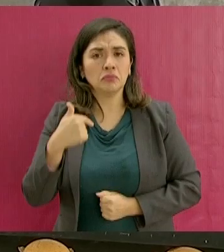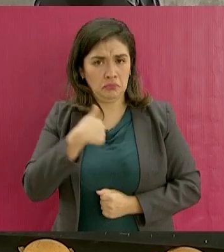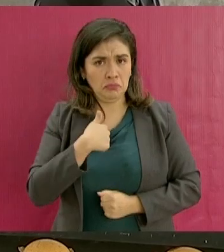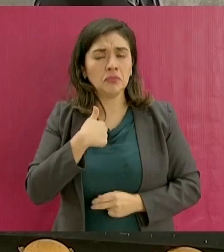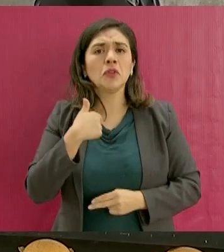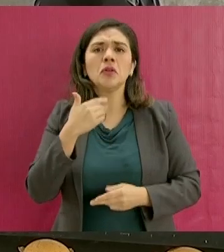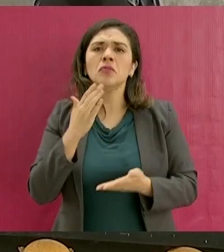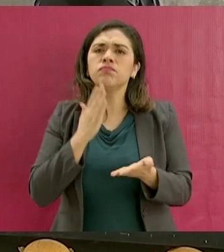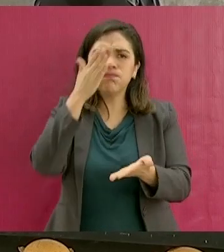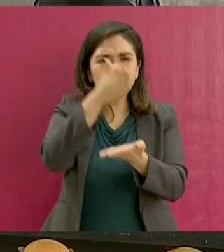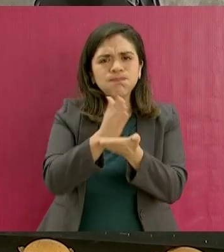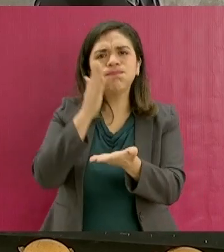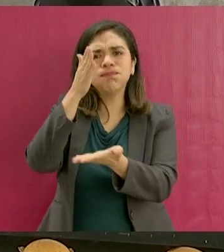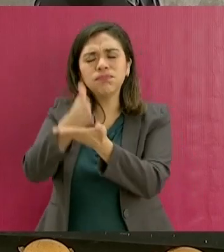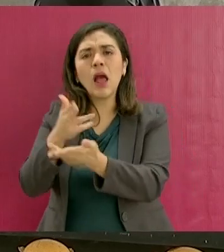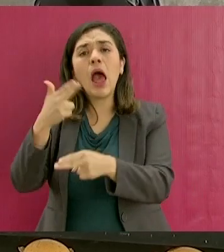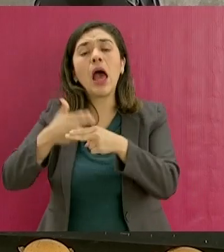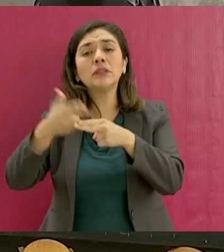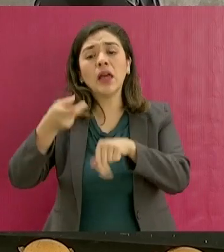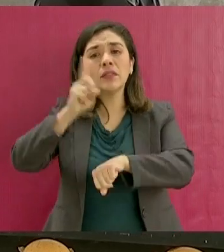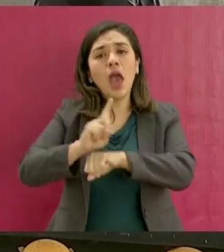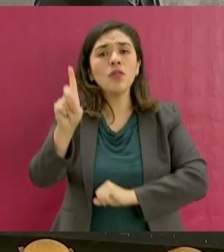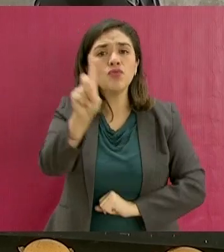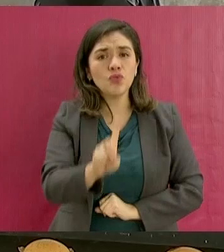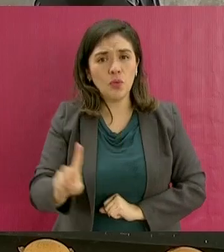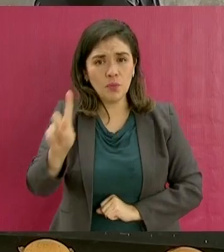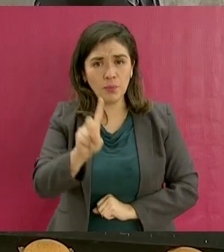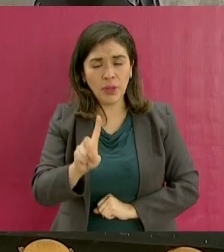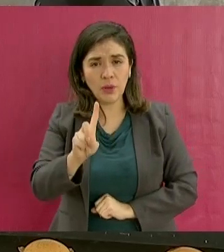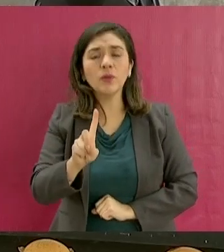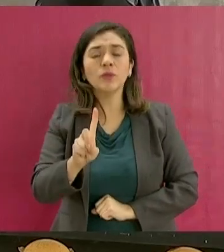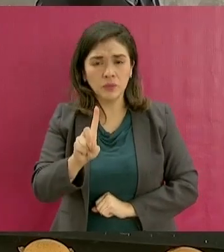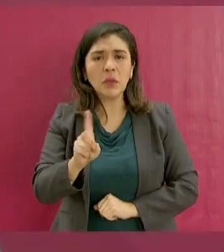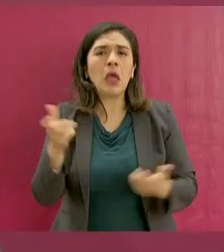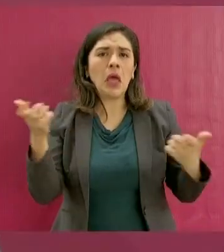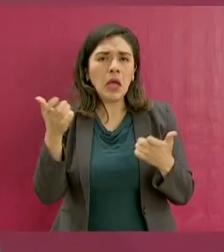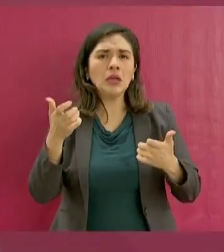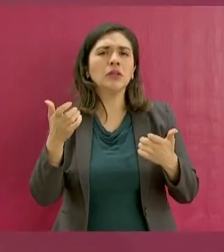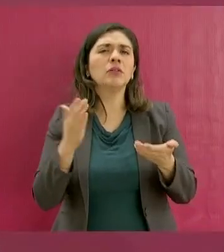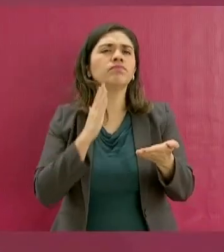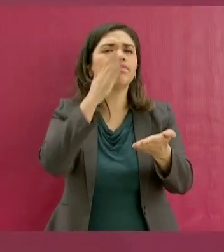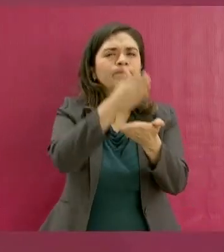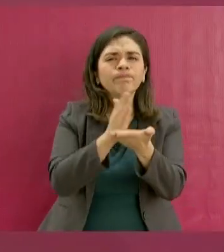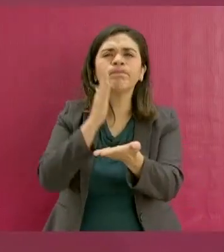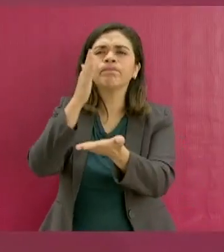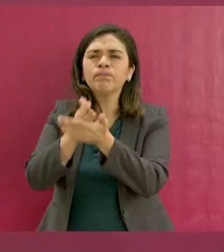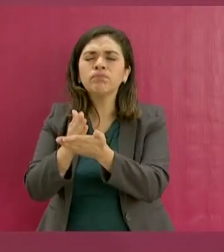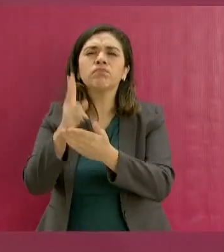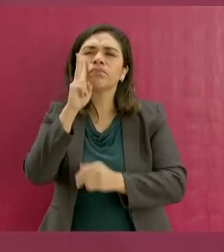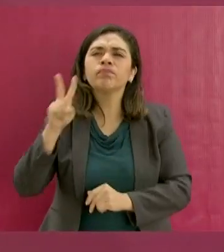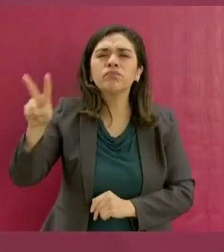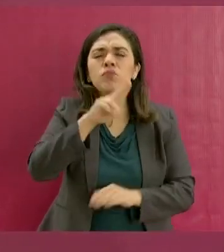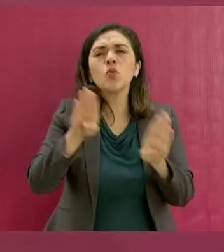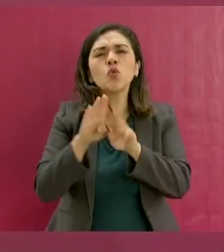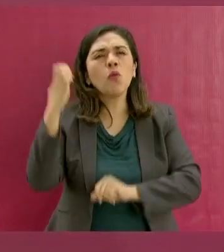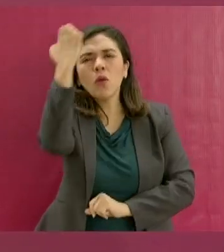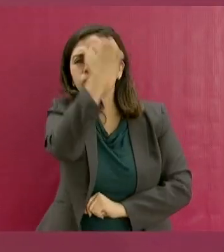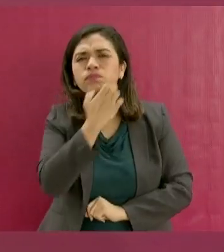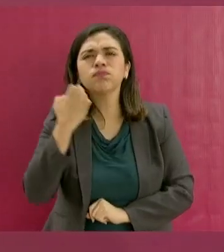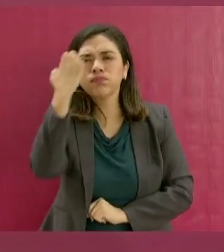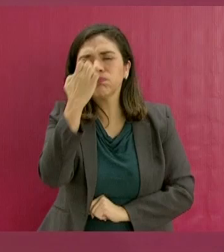el domingo haciendo esta gira de evaluación